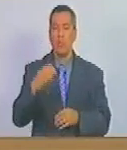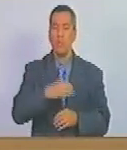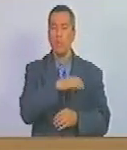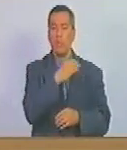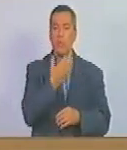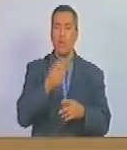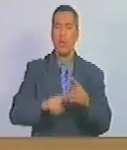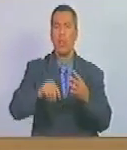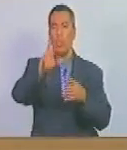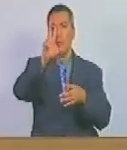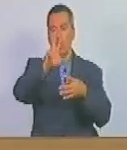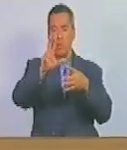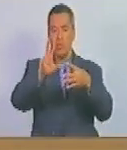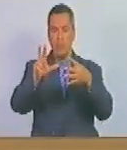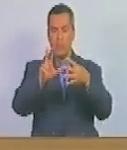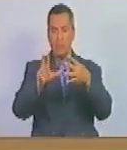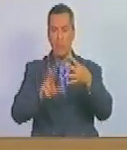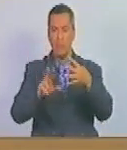y tres estrofas